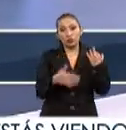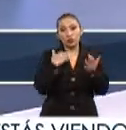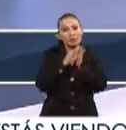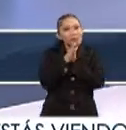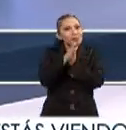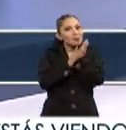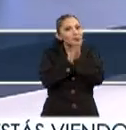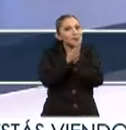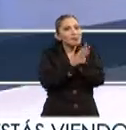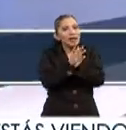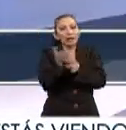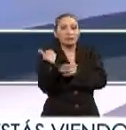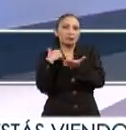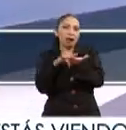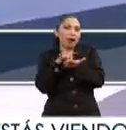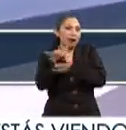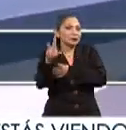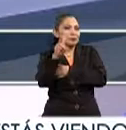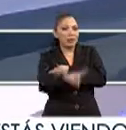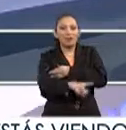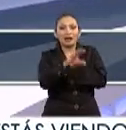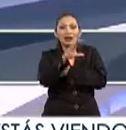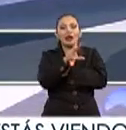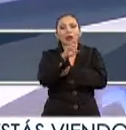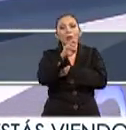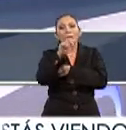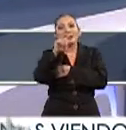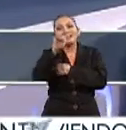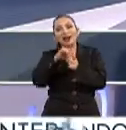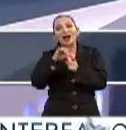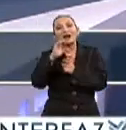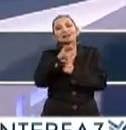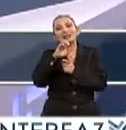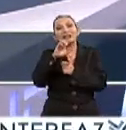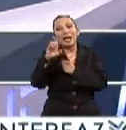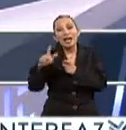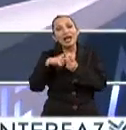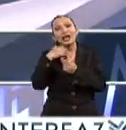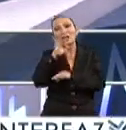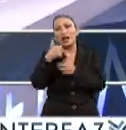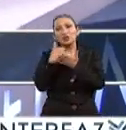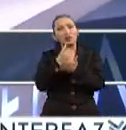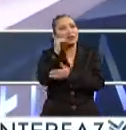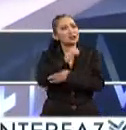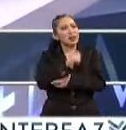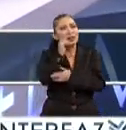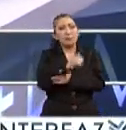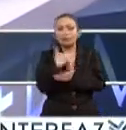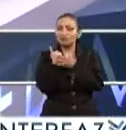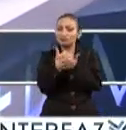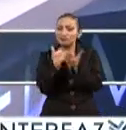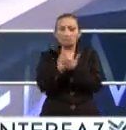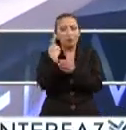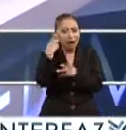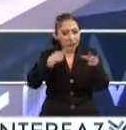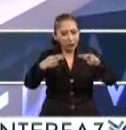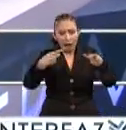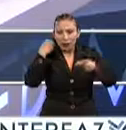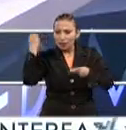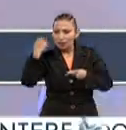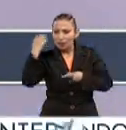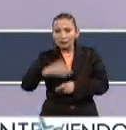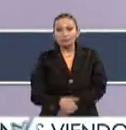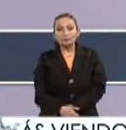entusiasma y que también agradecemos al CEDEC, a la UPITA y al Politécnico que nos ha otorgado todas estas facilidades para desarrollar estos